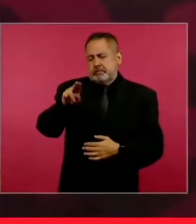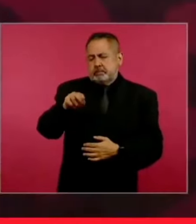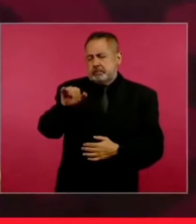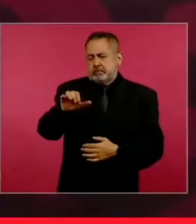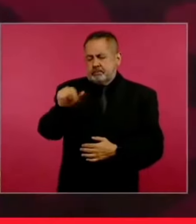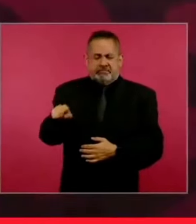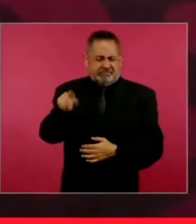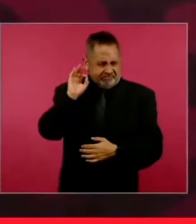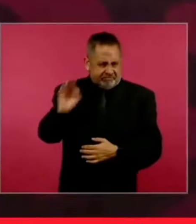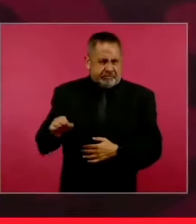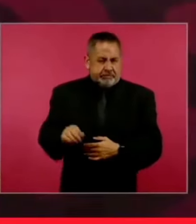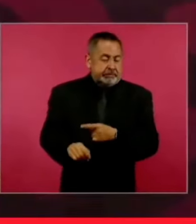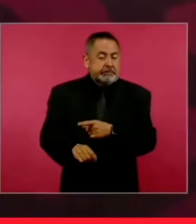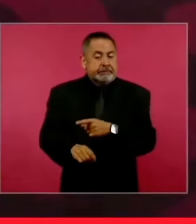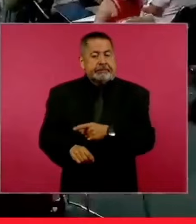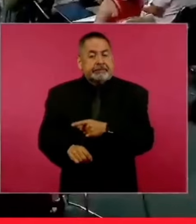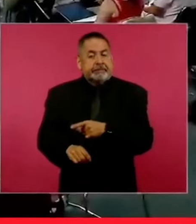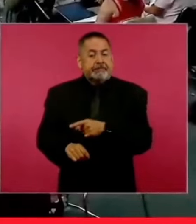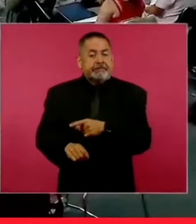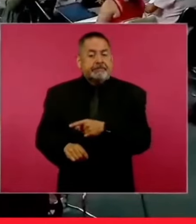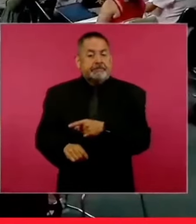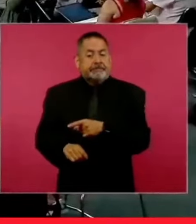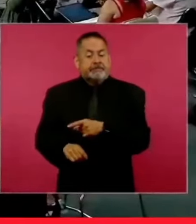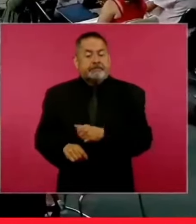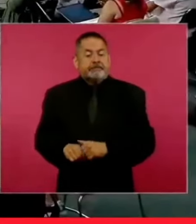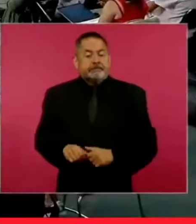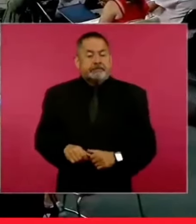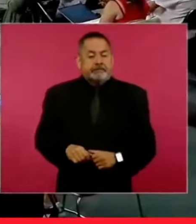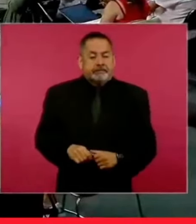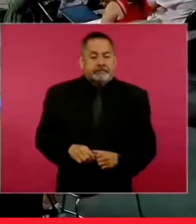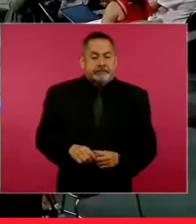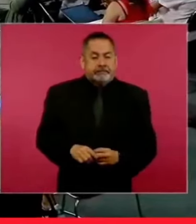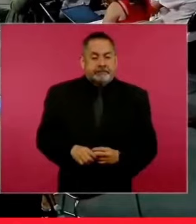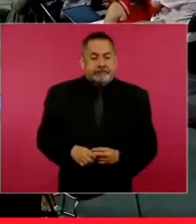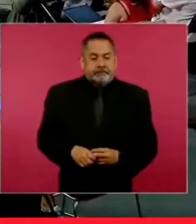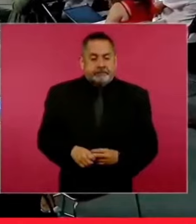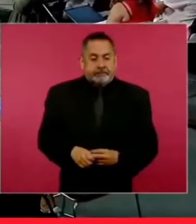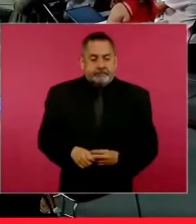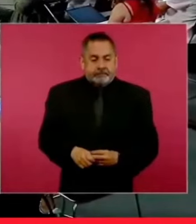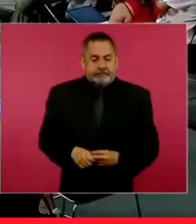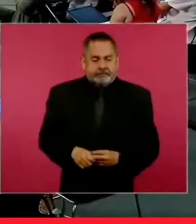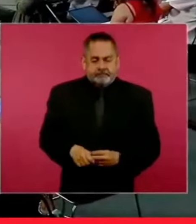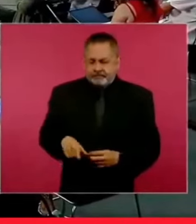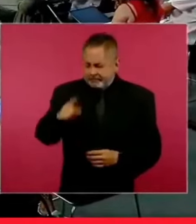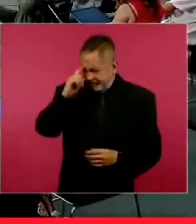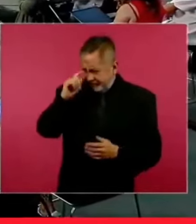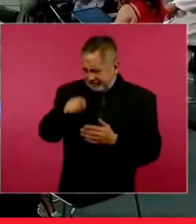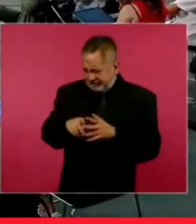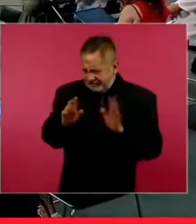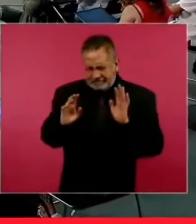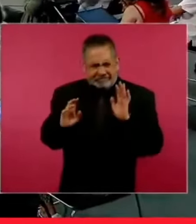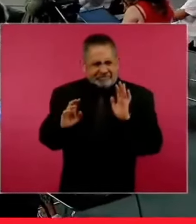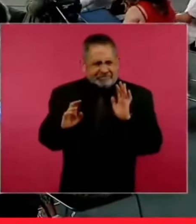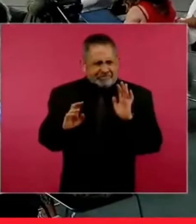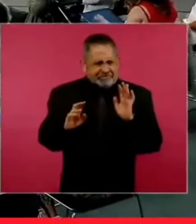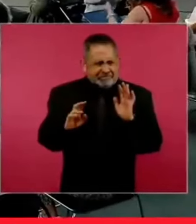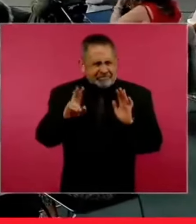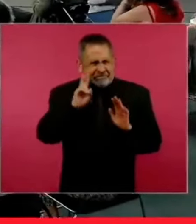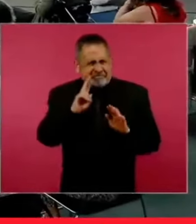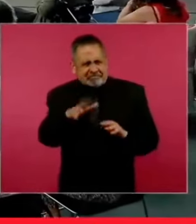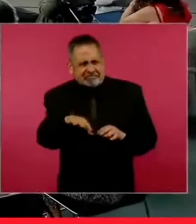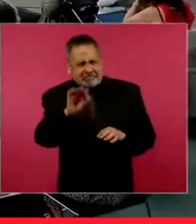Y él tiene, no sé si hasta lo podemos encontrar,